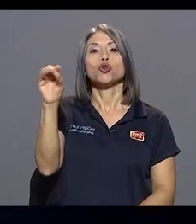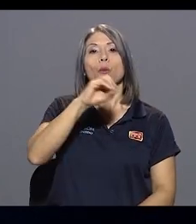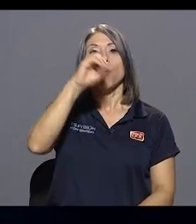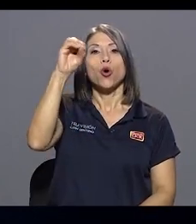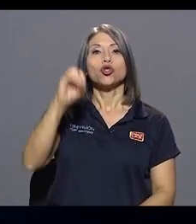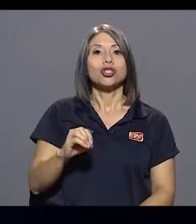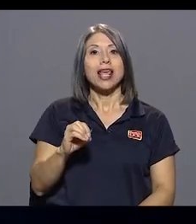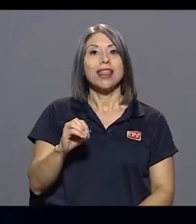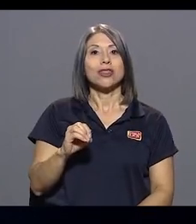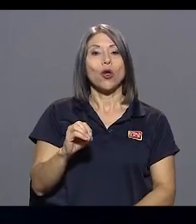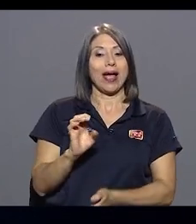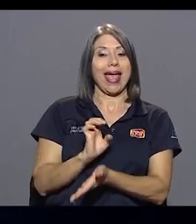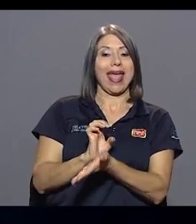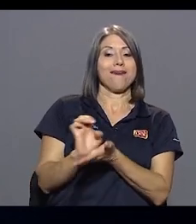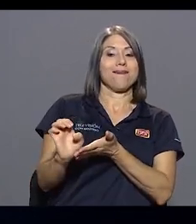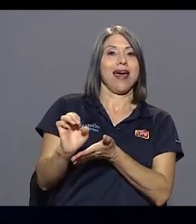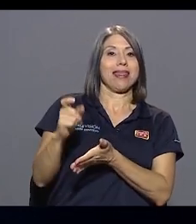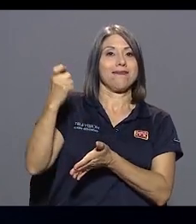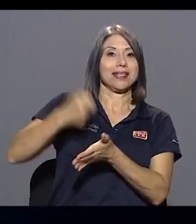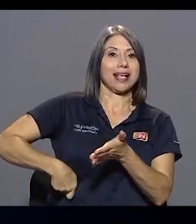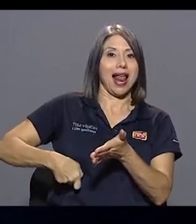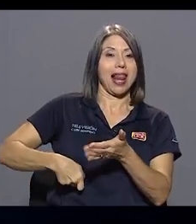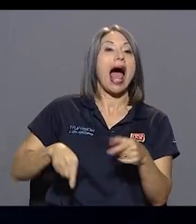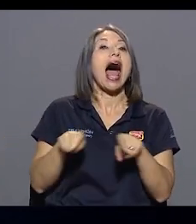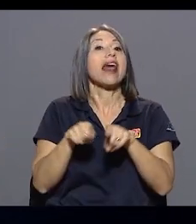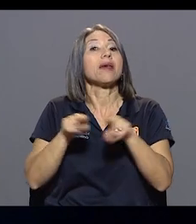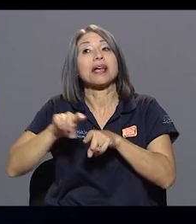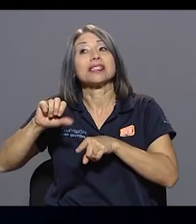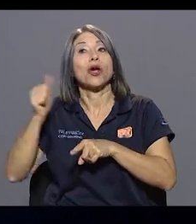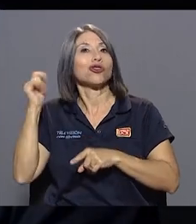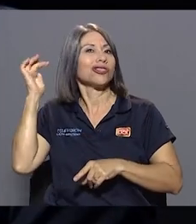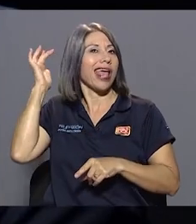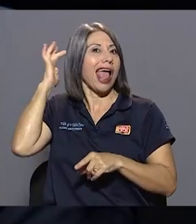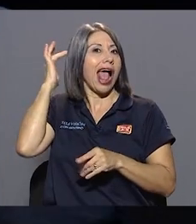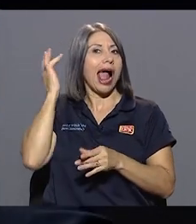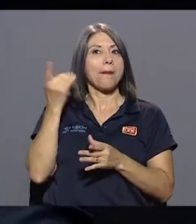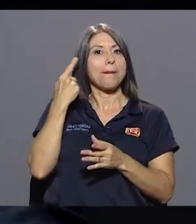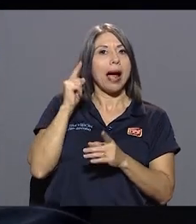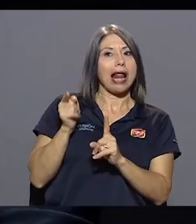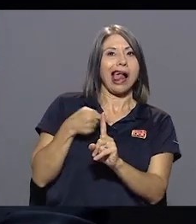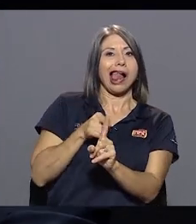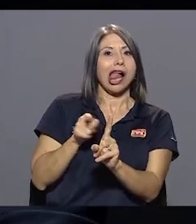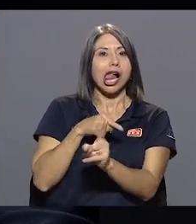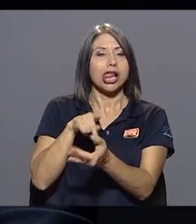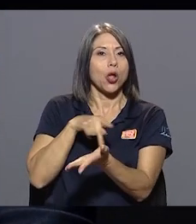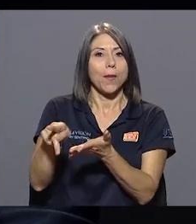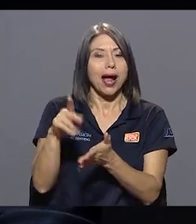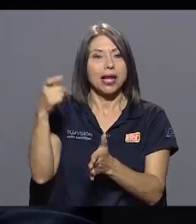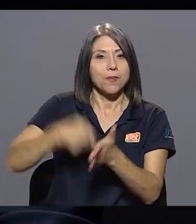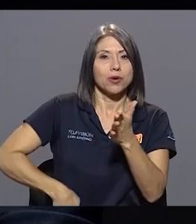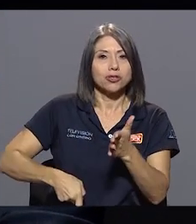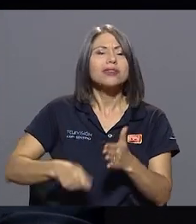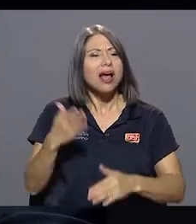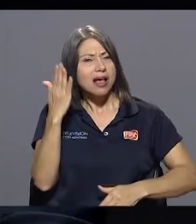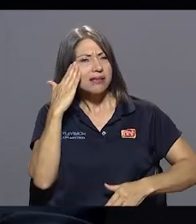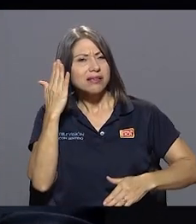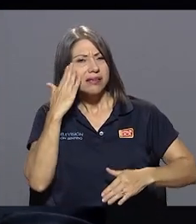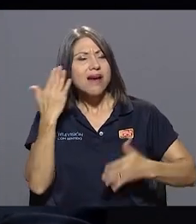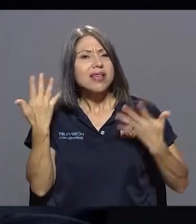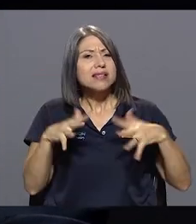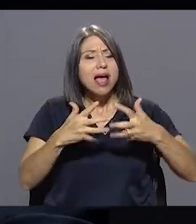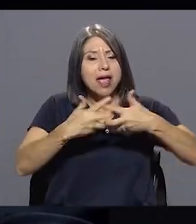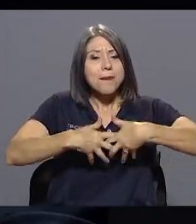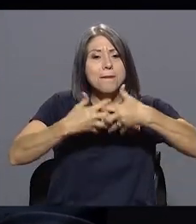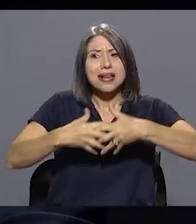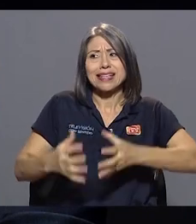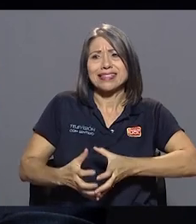fiscal, más la ilusión, ¿verdad? La ilusión. Está claro que las megaempresas de algún modo se dieron la licencia